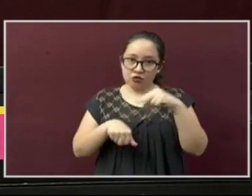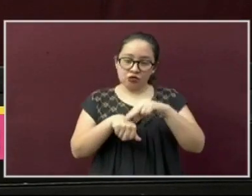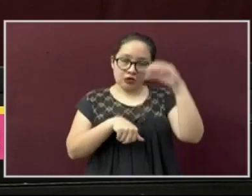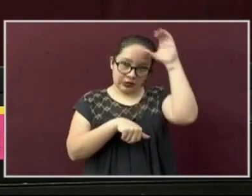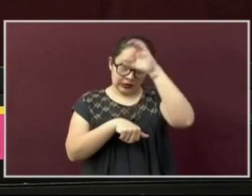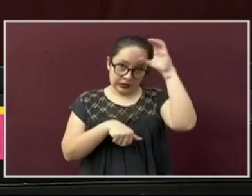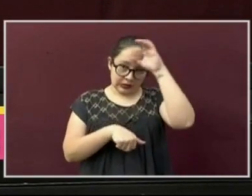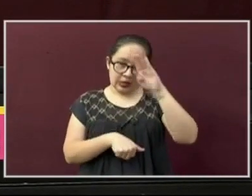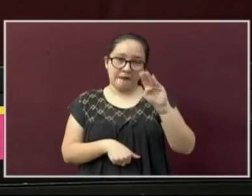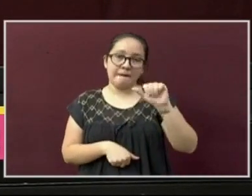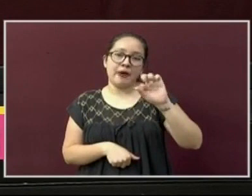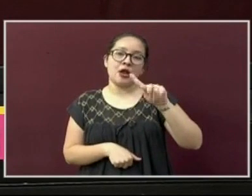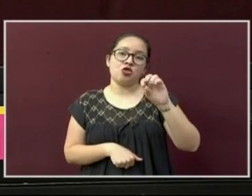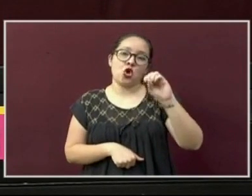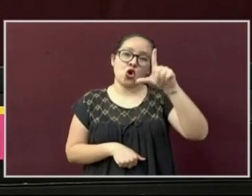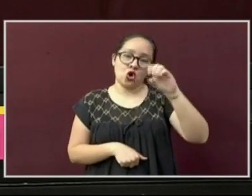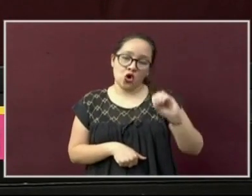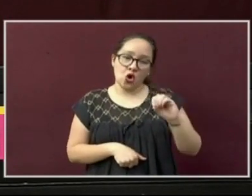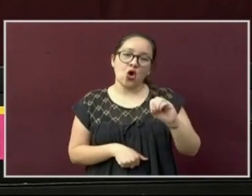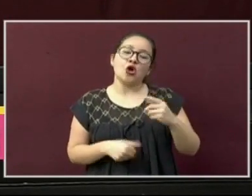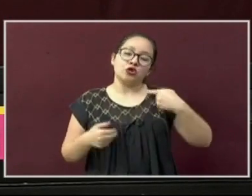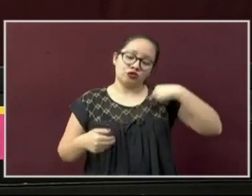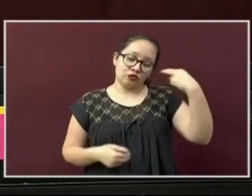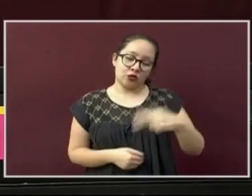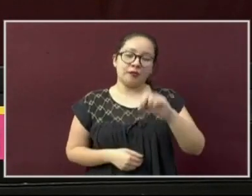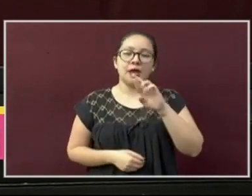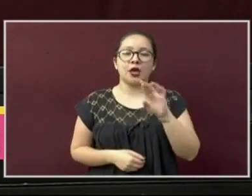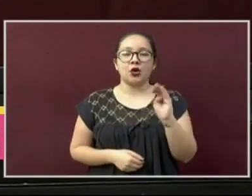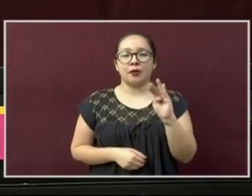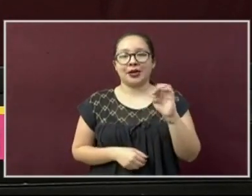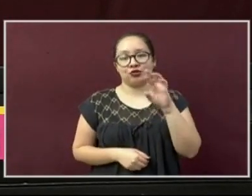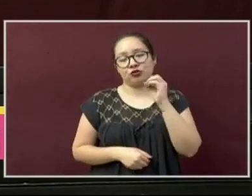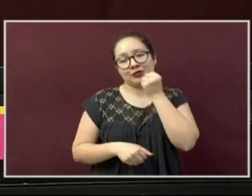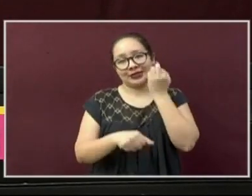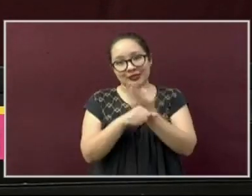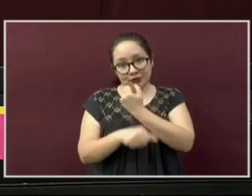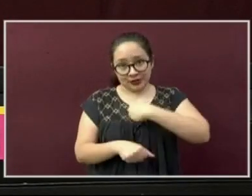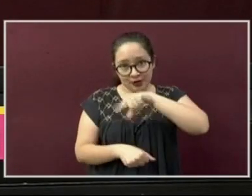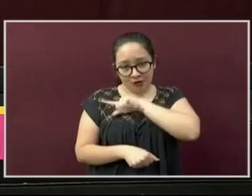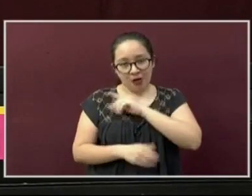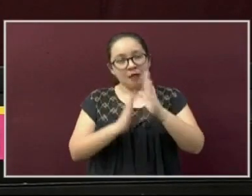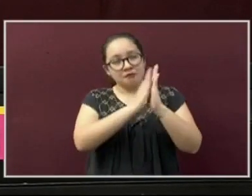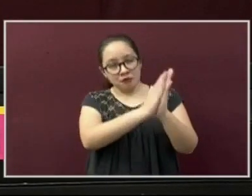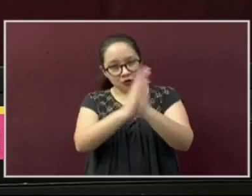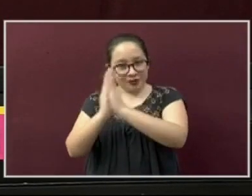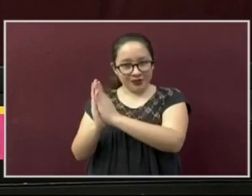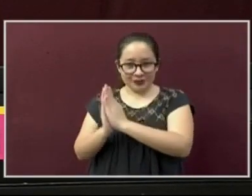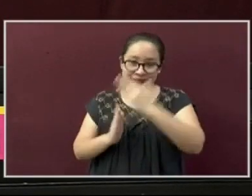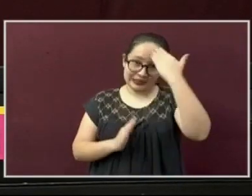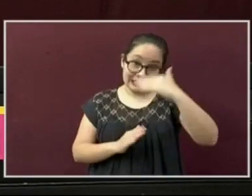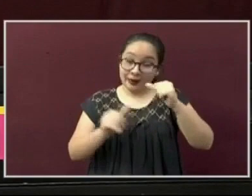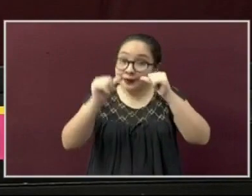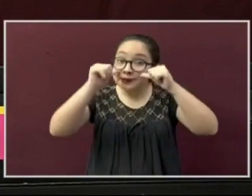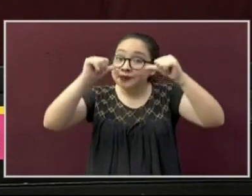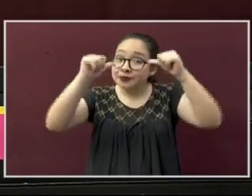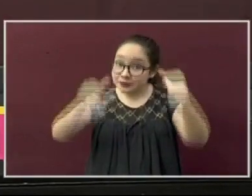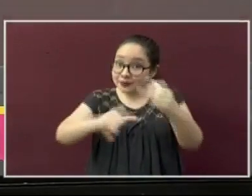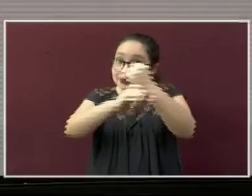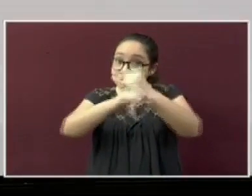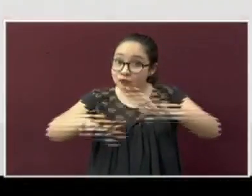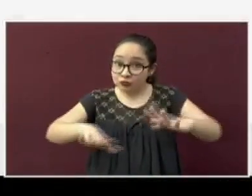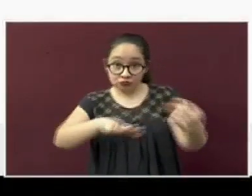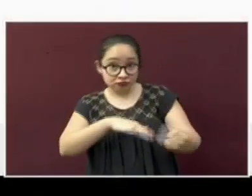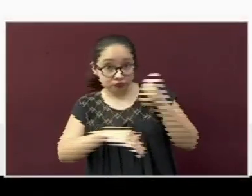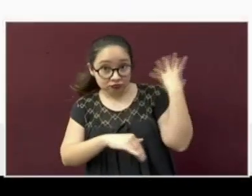Avendaño Borromeo, y un servidor, Roberto Ramos Salor, secretario de salud. Los invito como todos los días a poner mucha atención a la